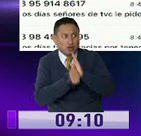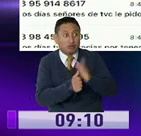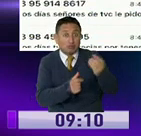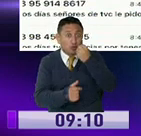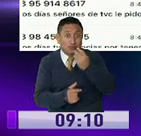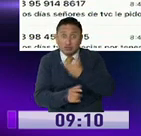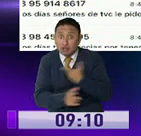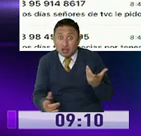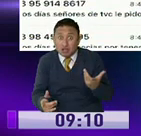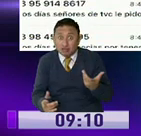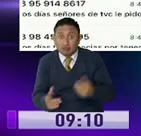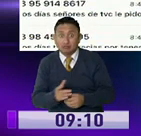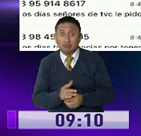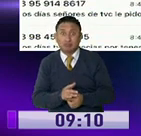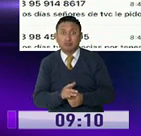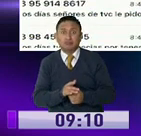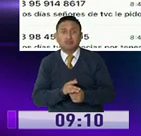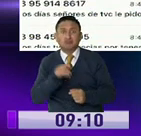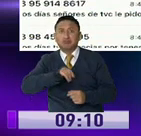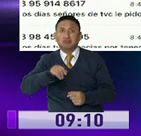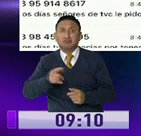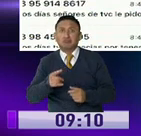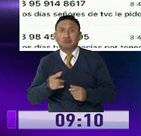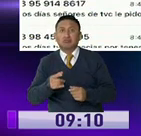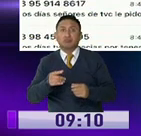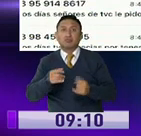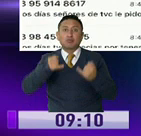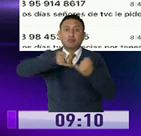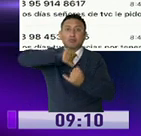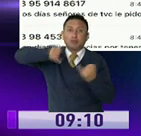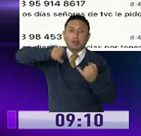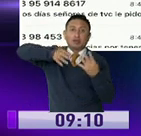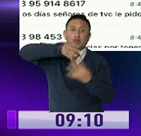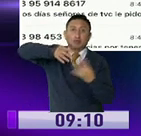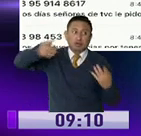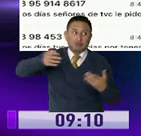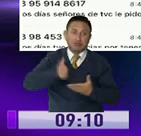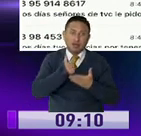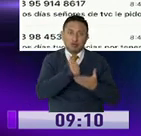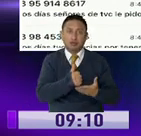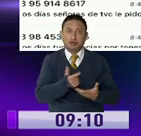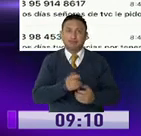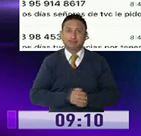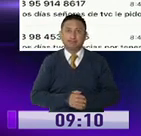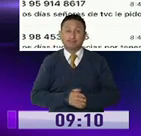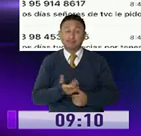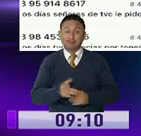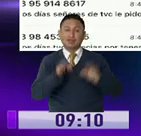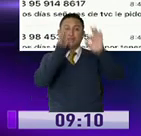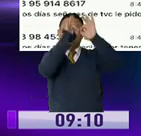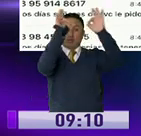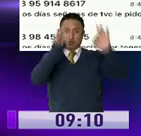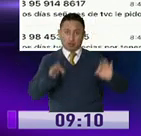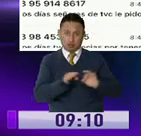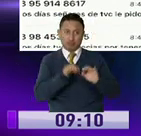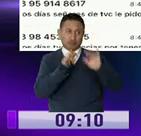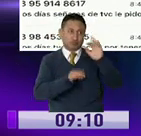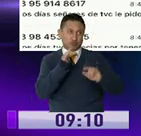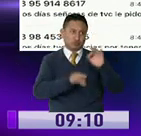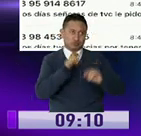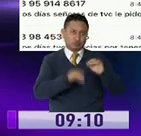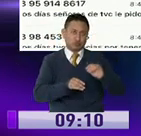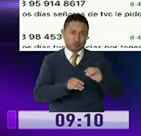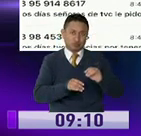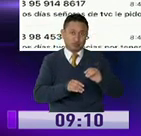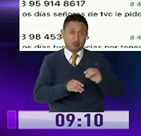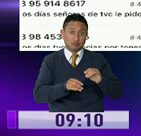tiene para comer, o sea, pues les estiman una fundita de fideíto, de lo que sea, ya le ayuda. Llené el formulario hasta el día de, a ver, el